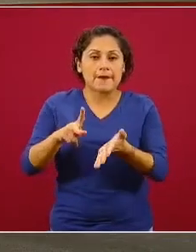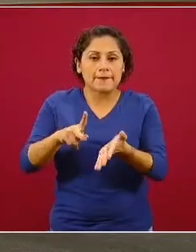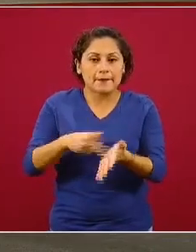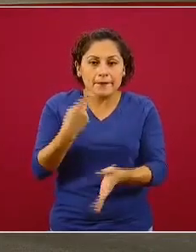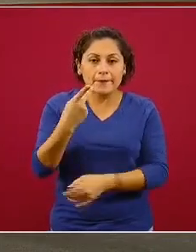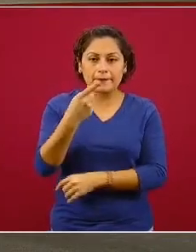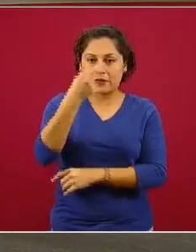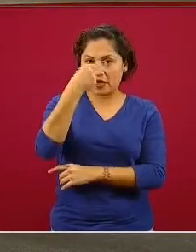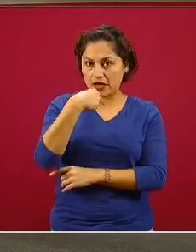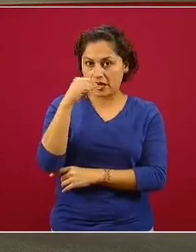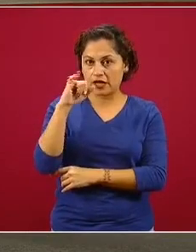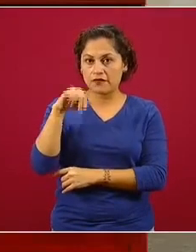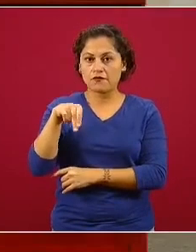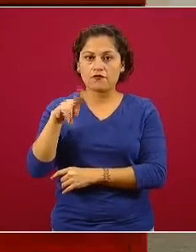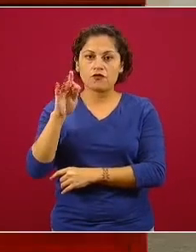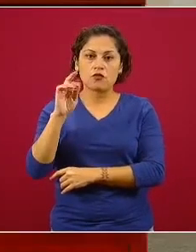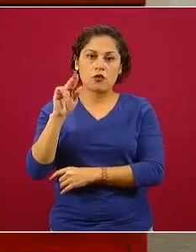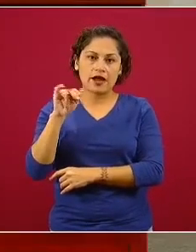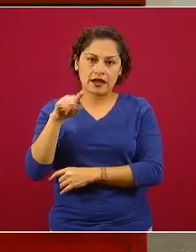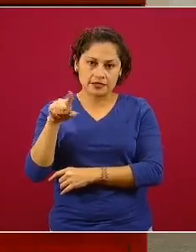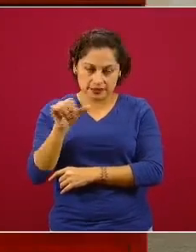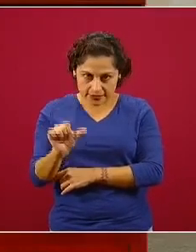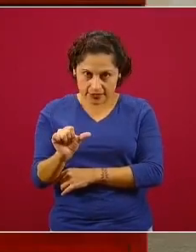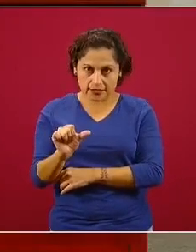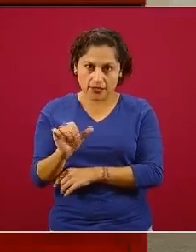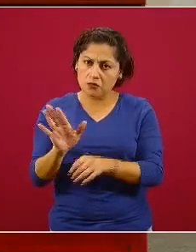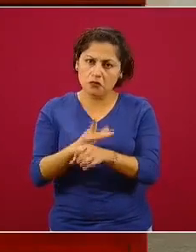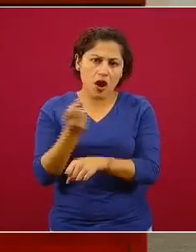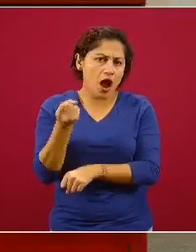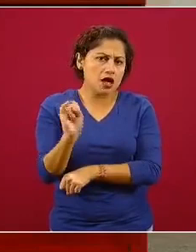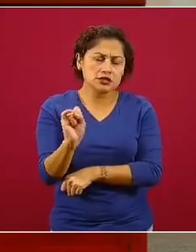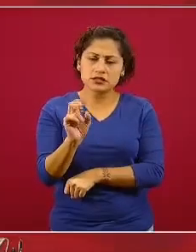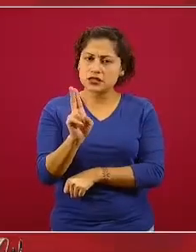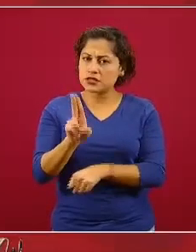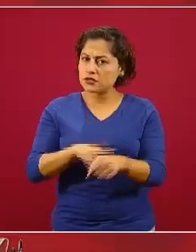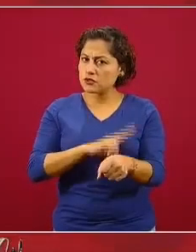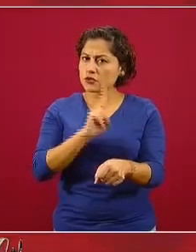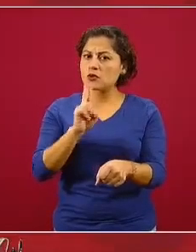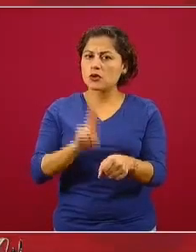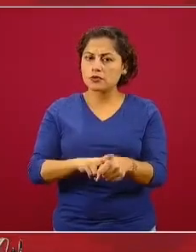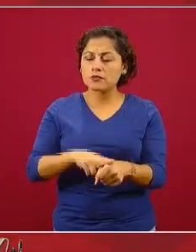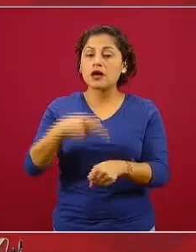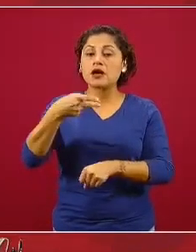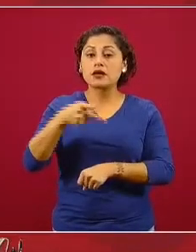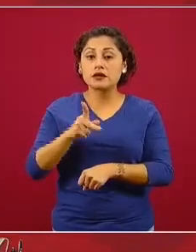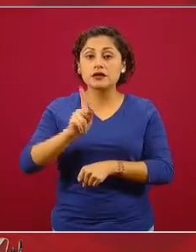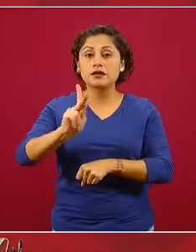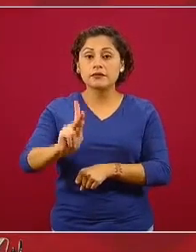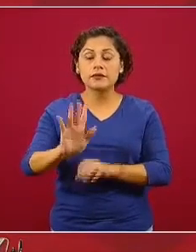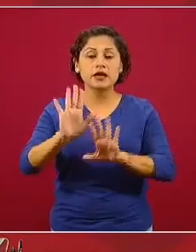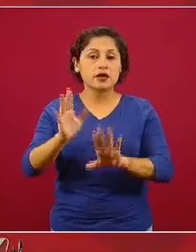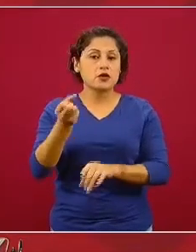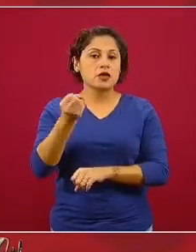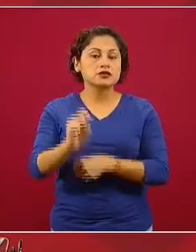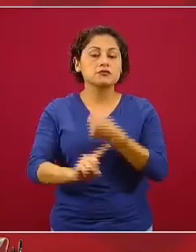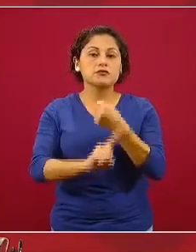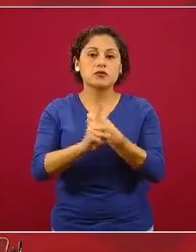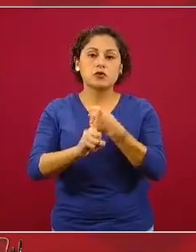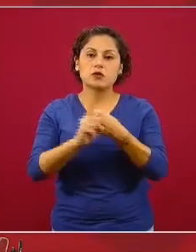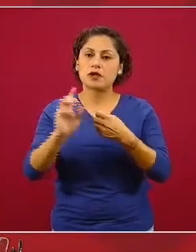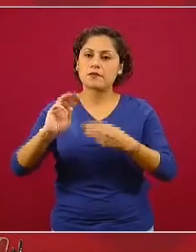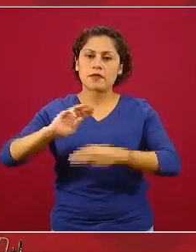Lo que nadie puede garantizar, pero es una sospecha creciente de la comunidad de salud pública a nivel mundial, es que